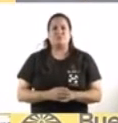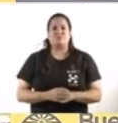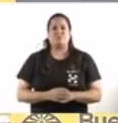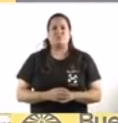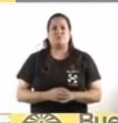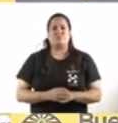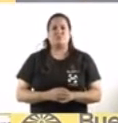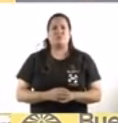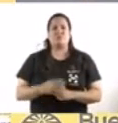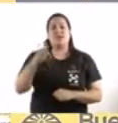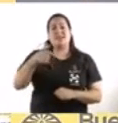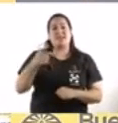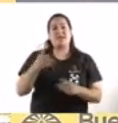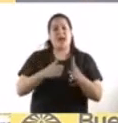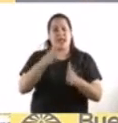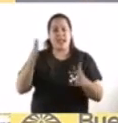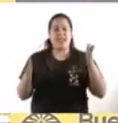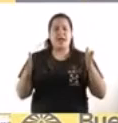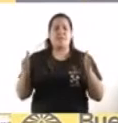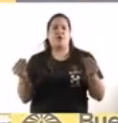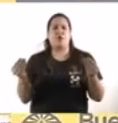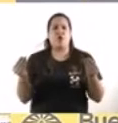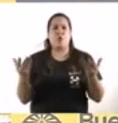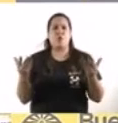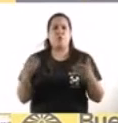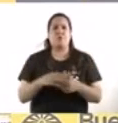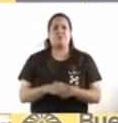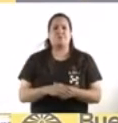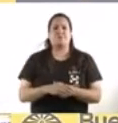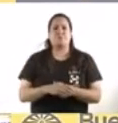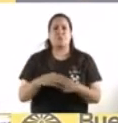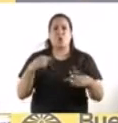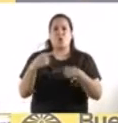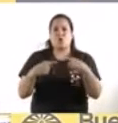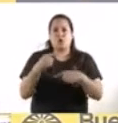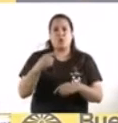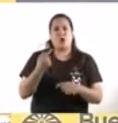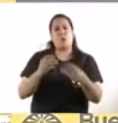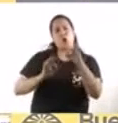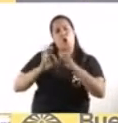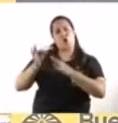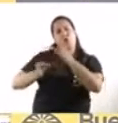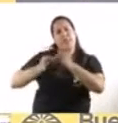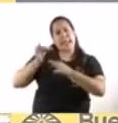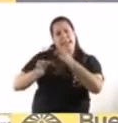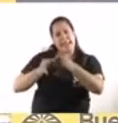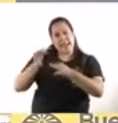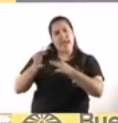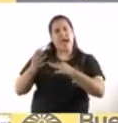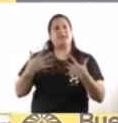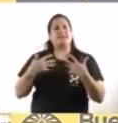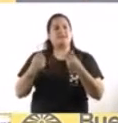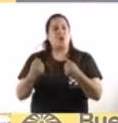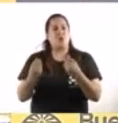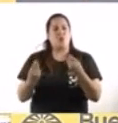Para transitar esta etapa, vamos a seguir profundizando nuestra estrategia sanitaria, que está basada en tres pilares.